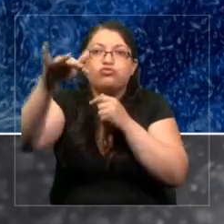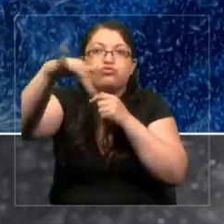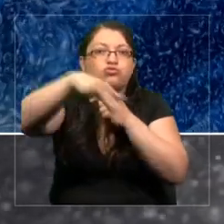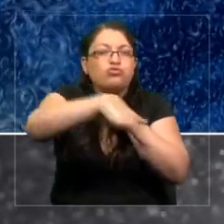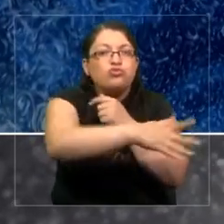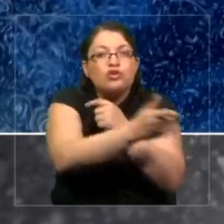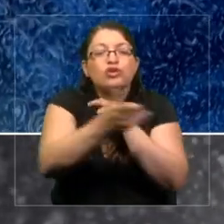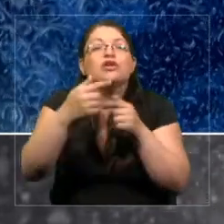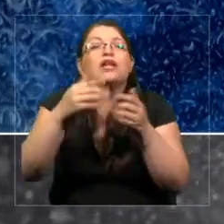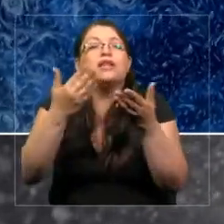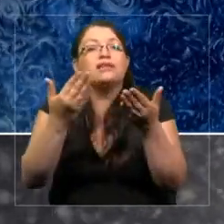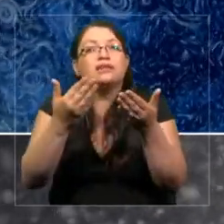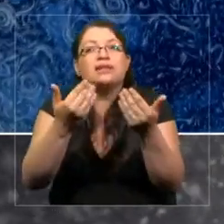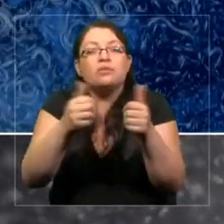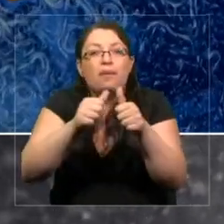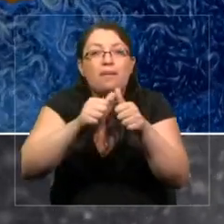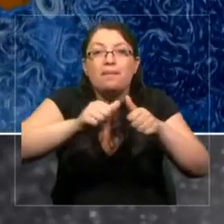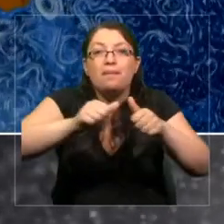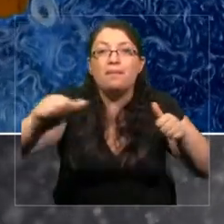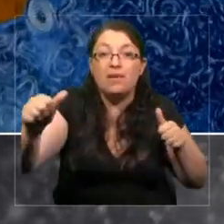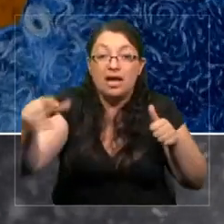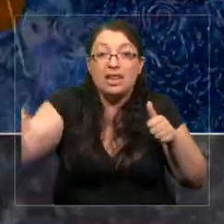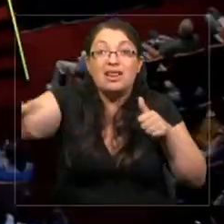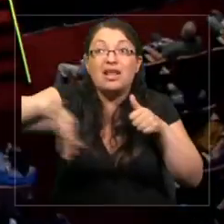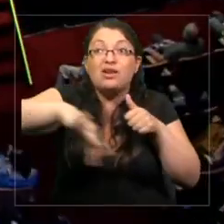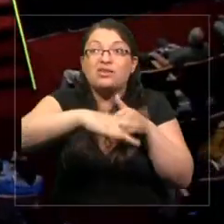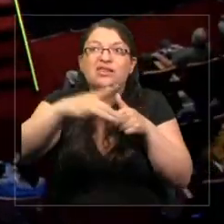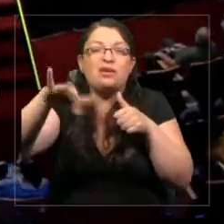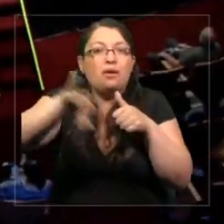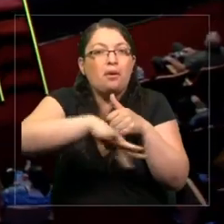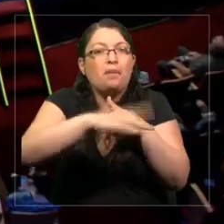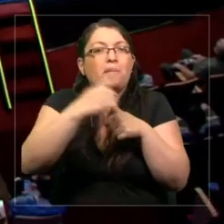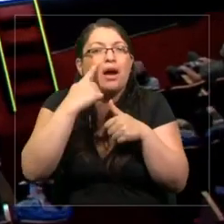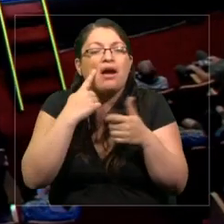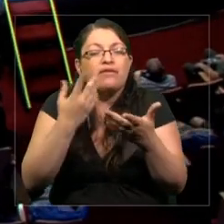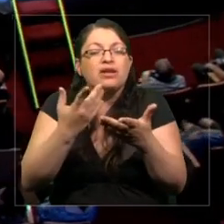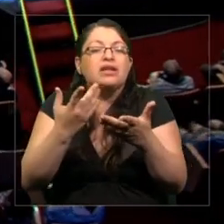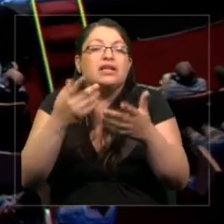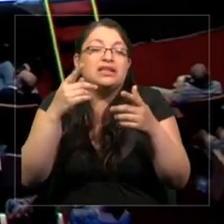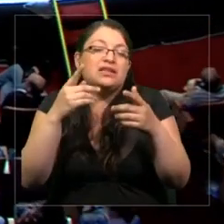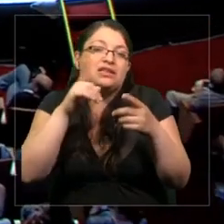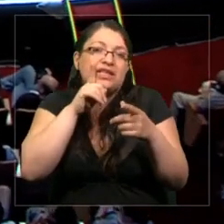mucho más para tener una teoría más robusta de todos estos sistemas.